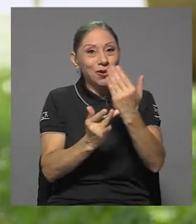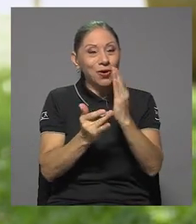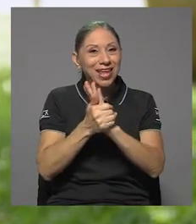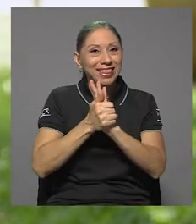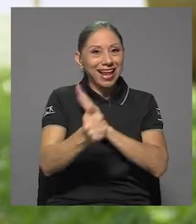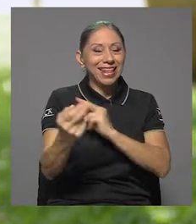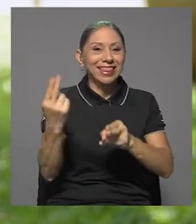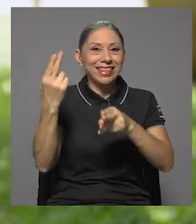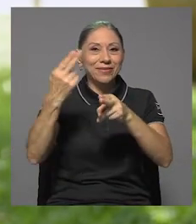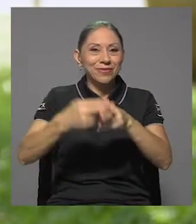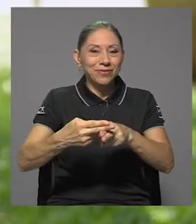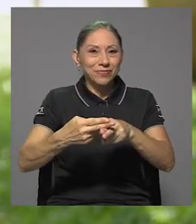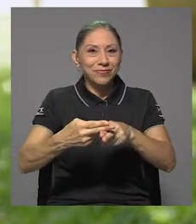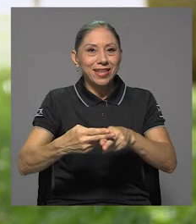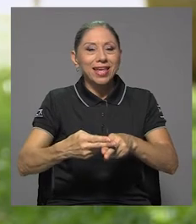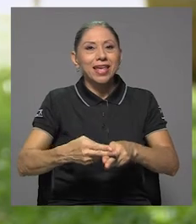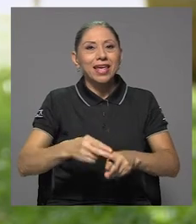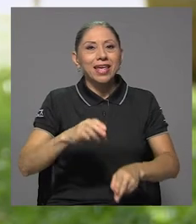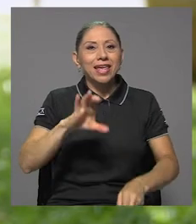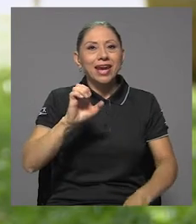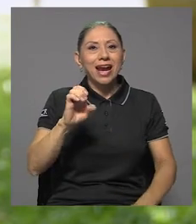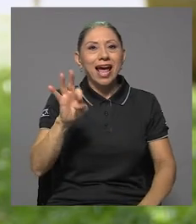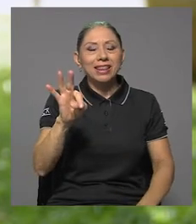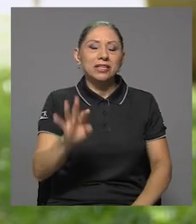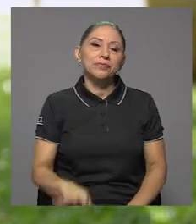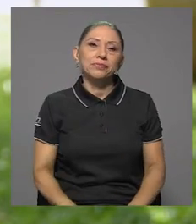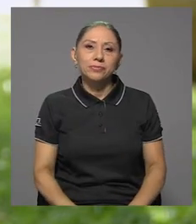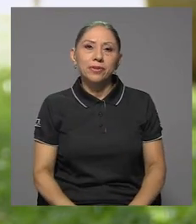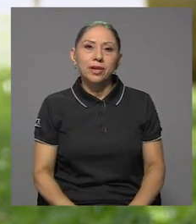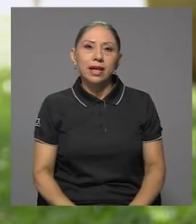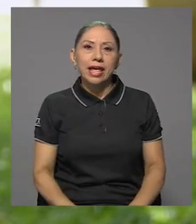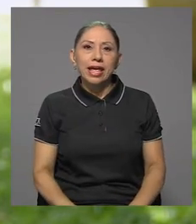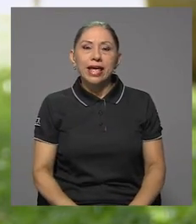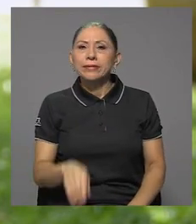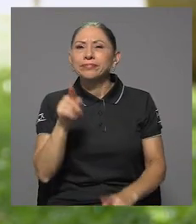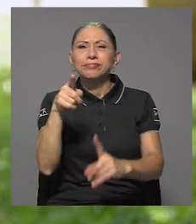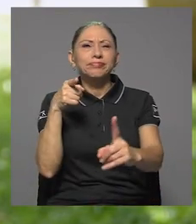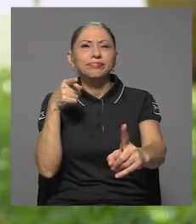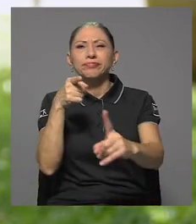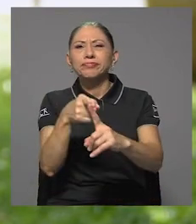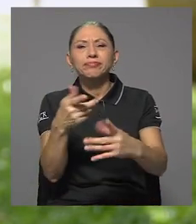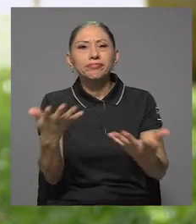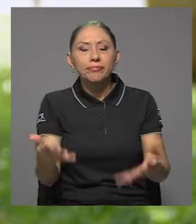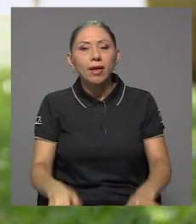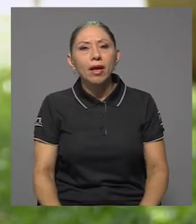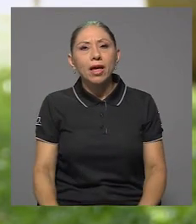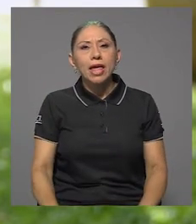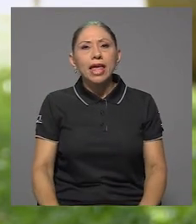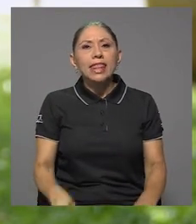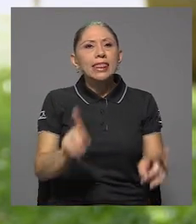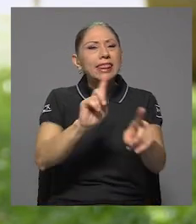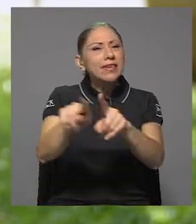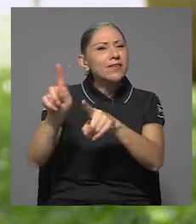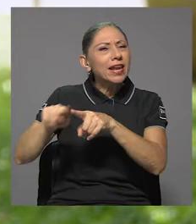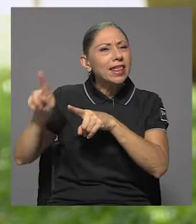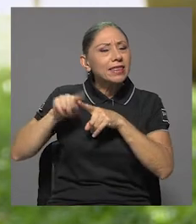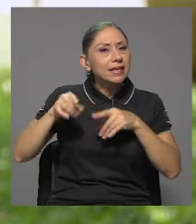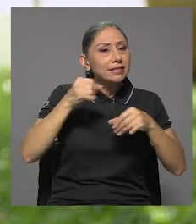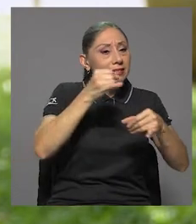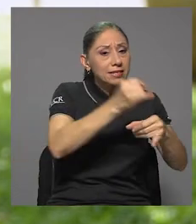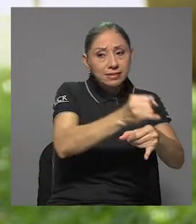llamado ICAT, lo que trata de relacionar son diferentes